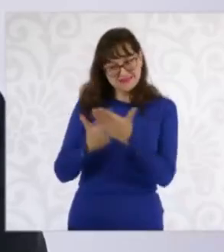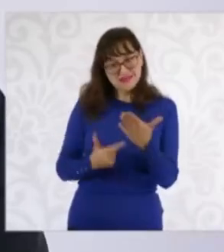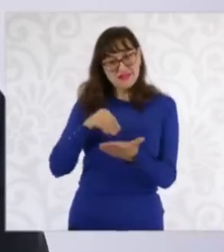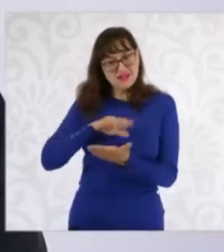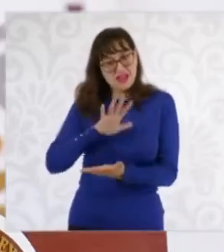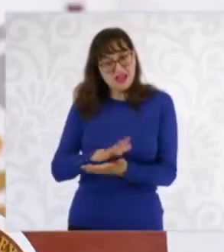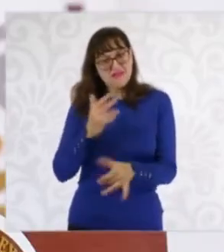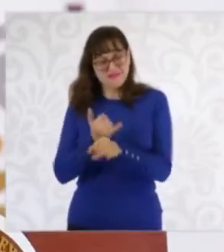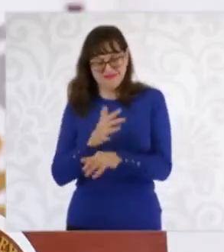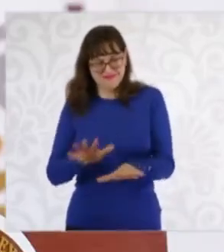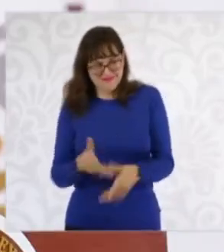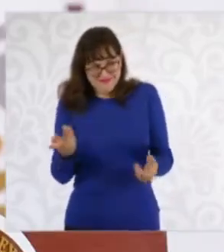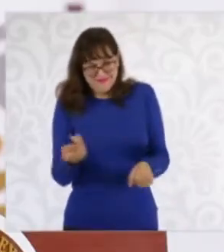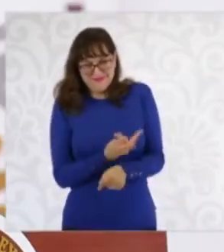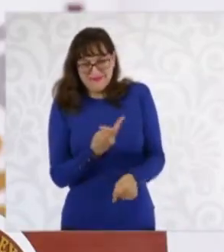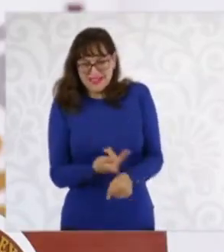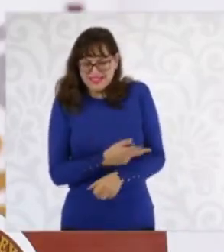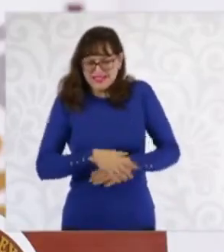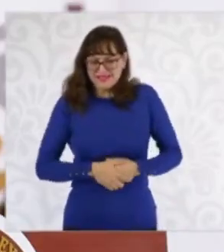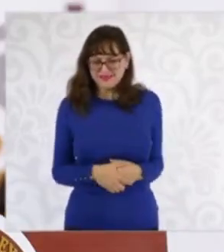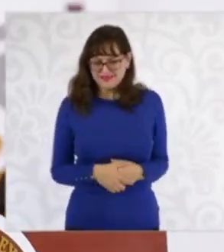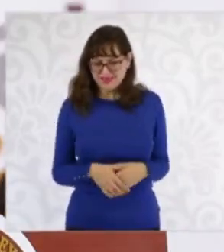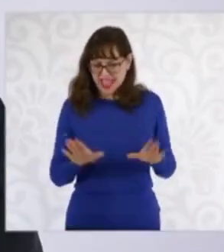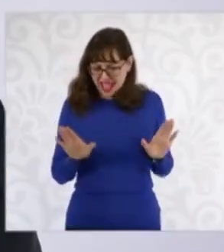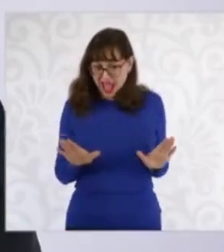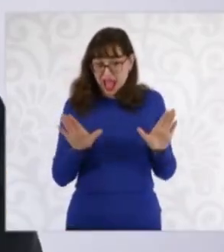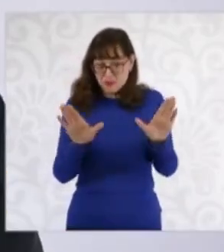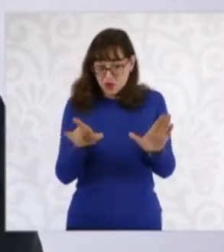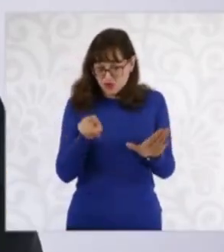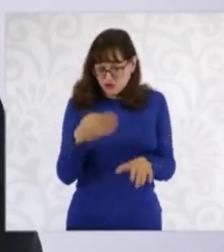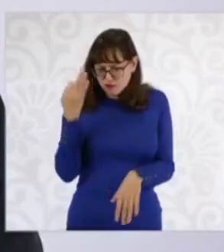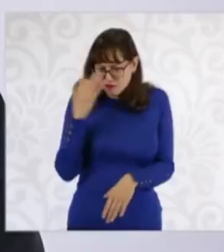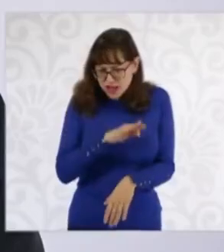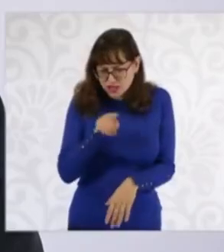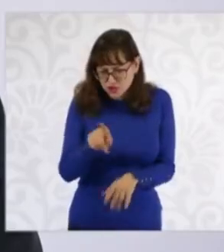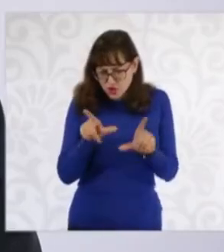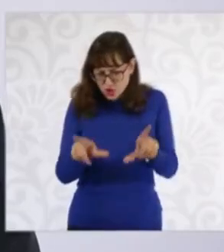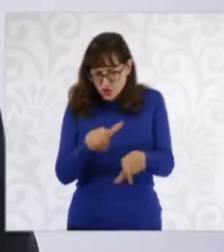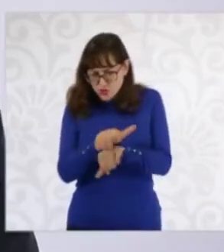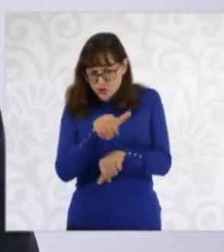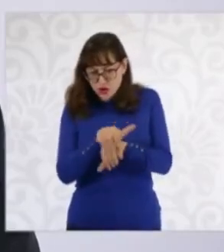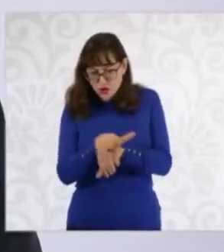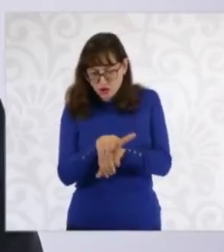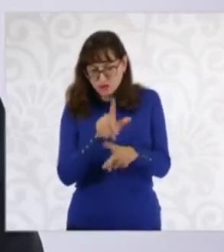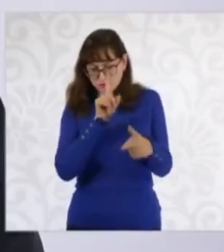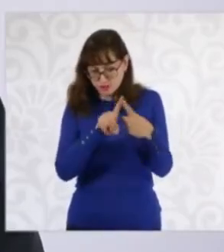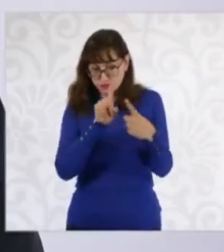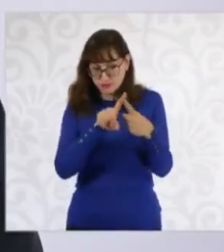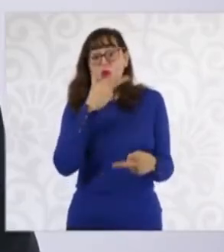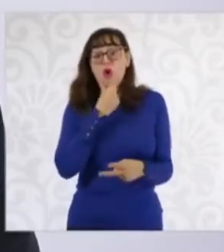que nos digan por qué llegó en un avión clonado, porque fue clonado en los Estados Unidos. Segundo, por qué no fue detenido